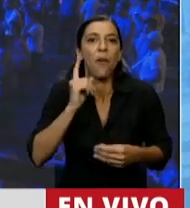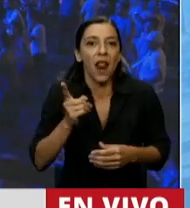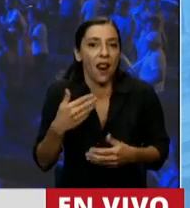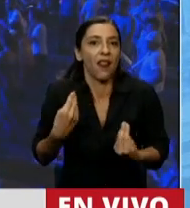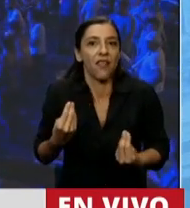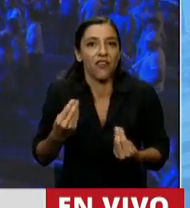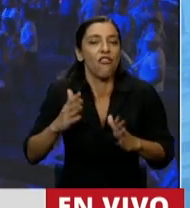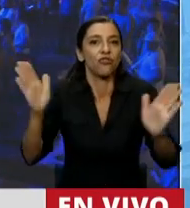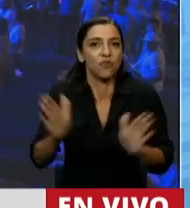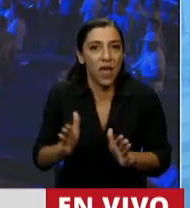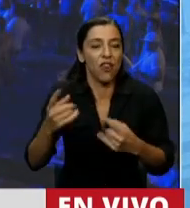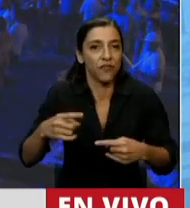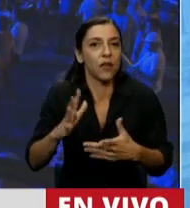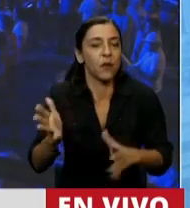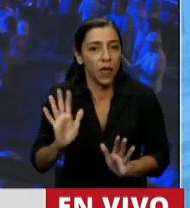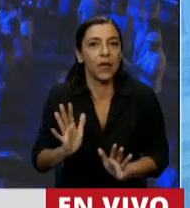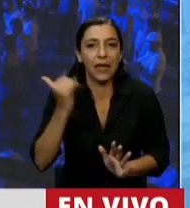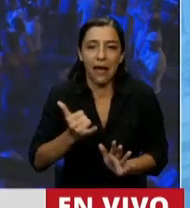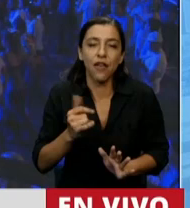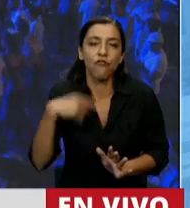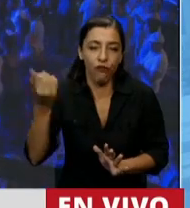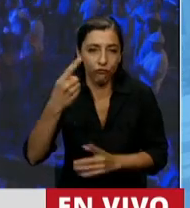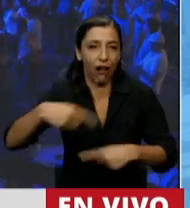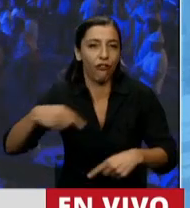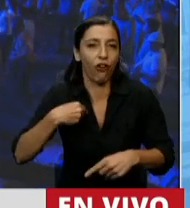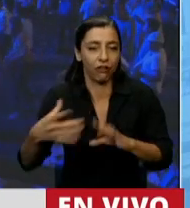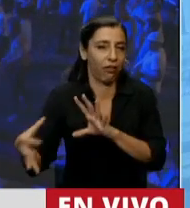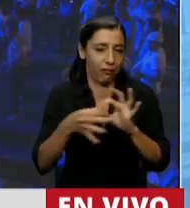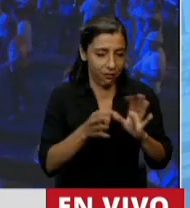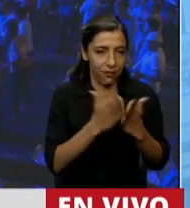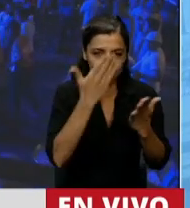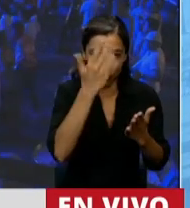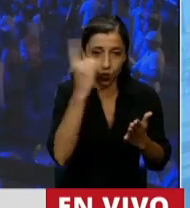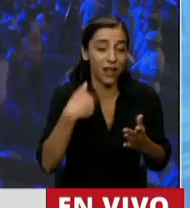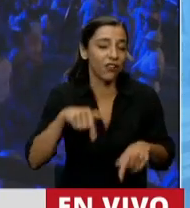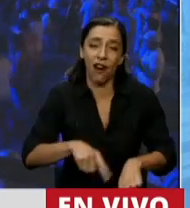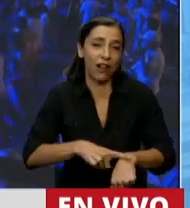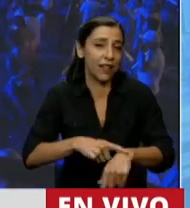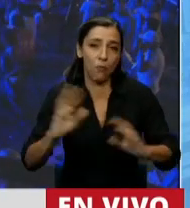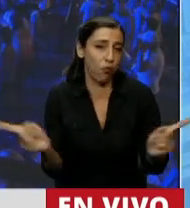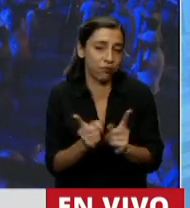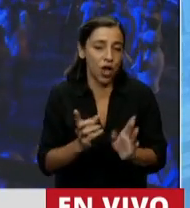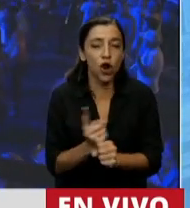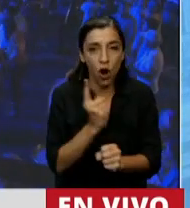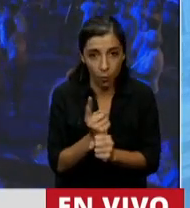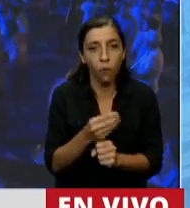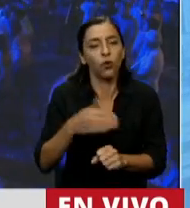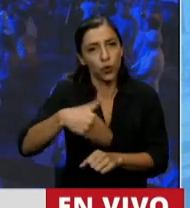por esos motivos que completaré con otros análisis de índole constitucional, que por razones de tiempo voy a solicitar insertar,